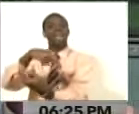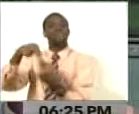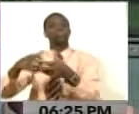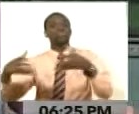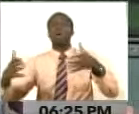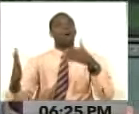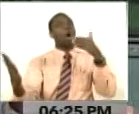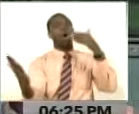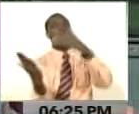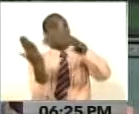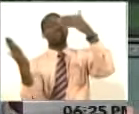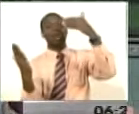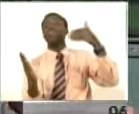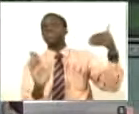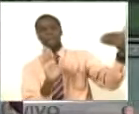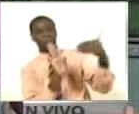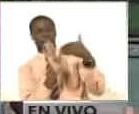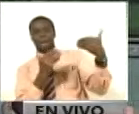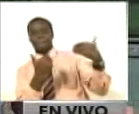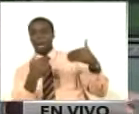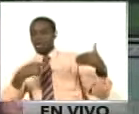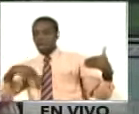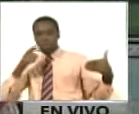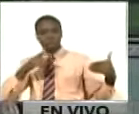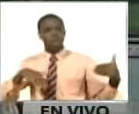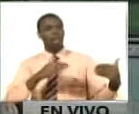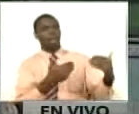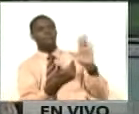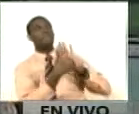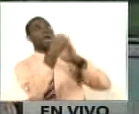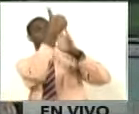y agreden y afectan al pueblo de Venezuela.